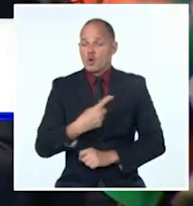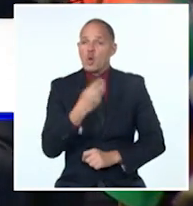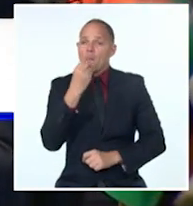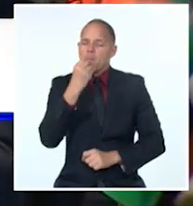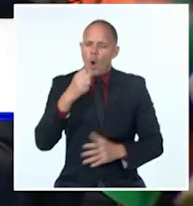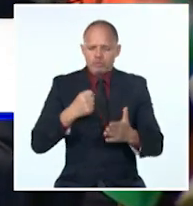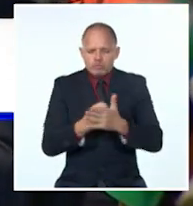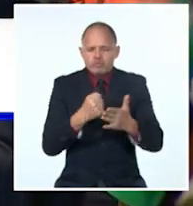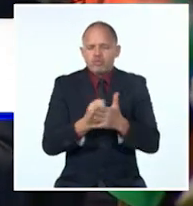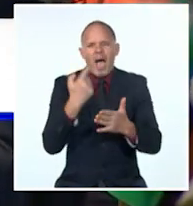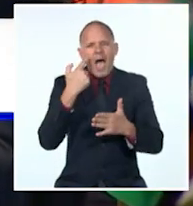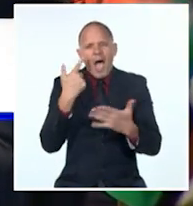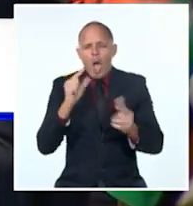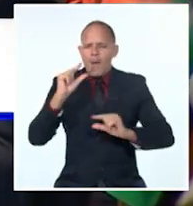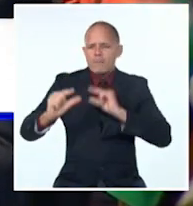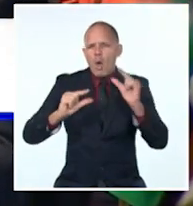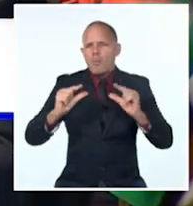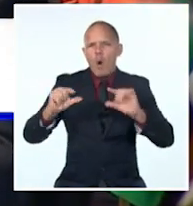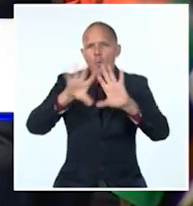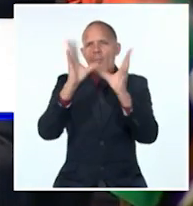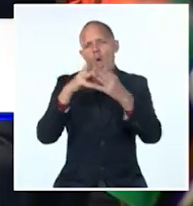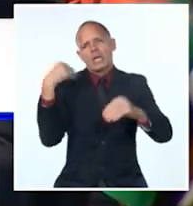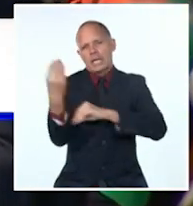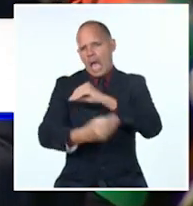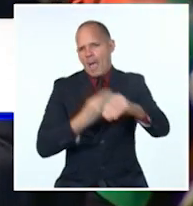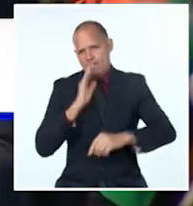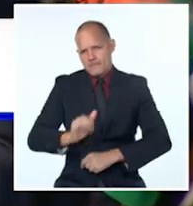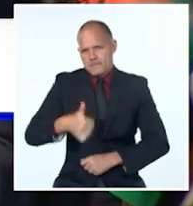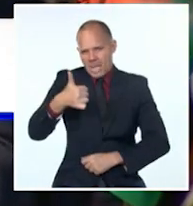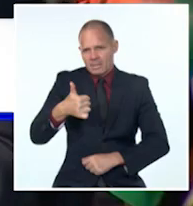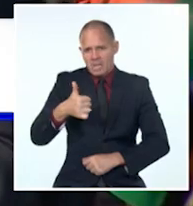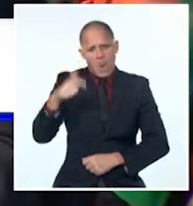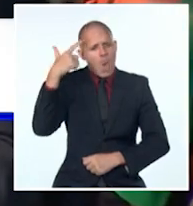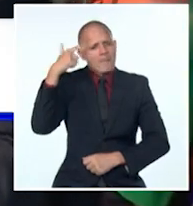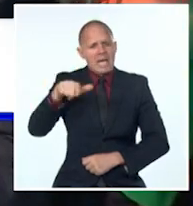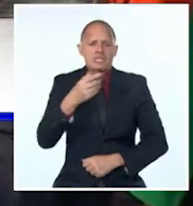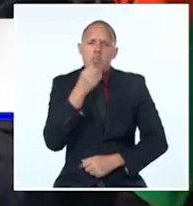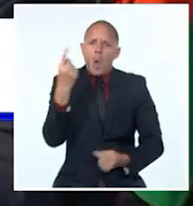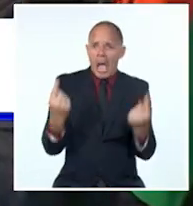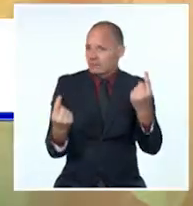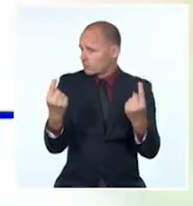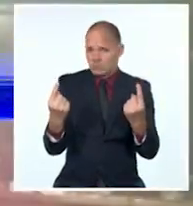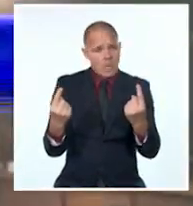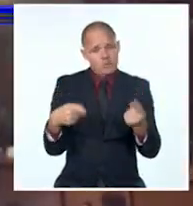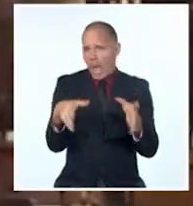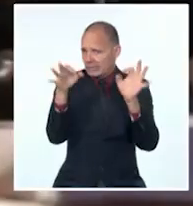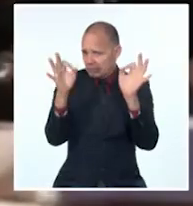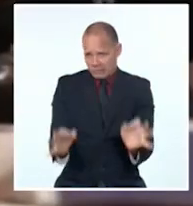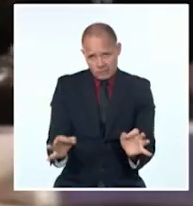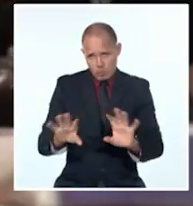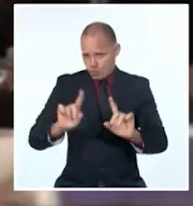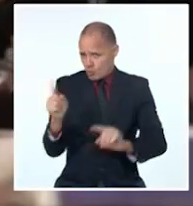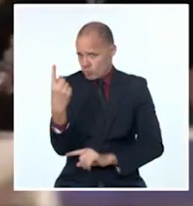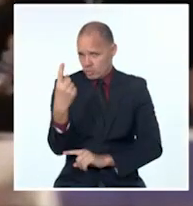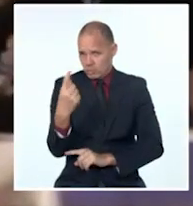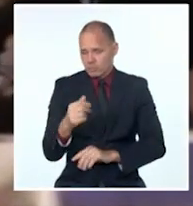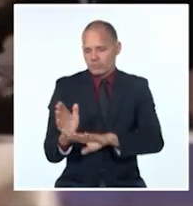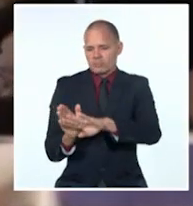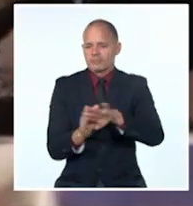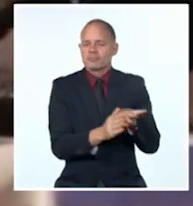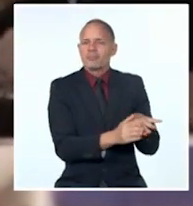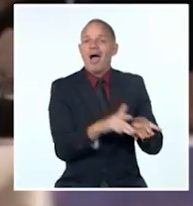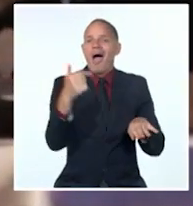de ese injusto orden mundial. No es una opción, es la única alternativa. La cumbre del Grupo de los